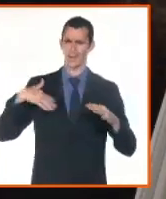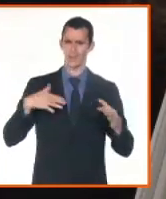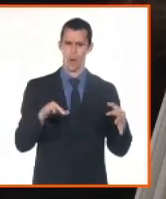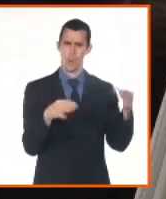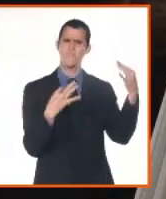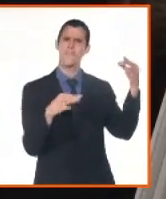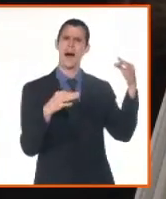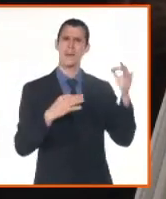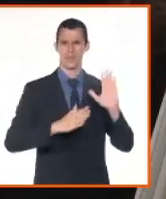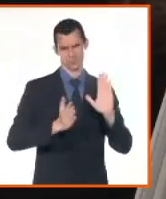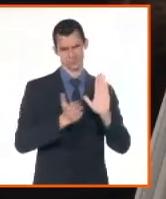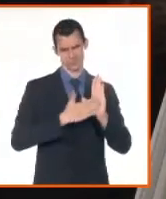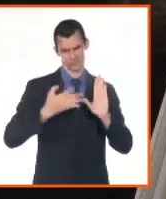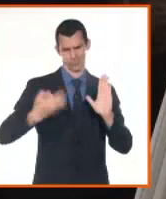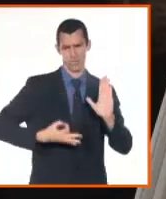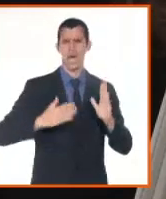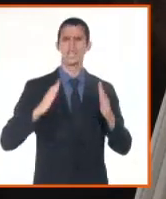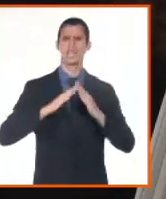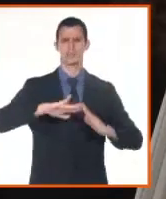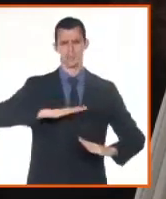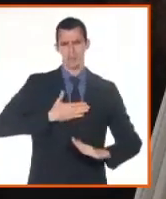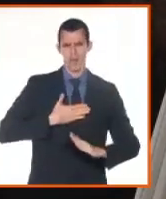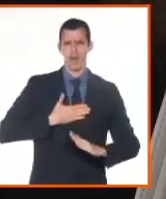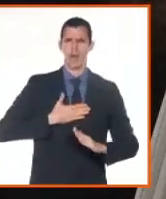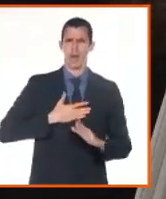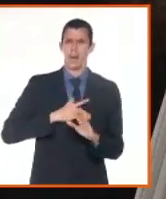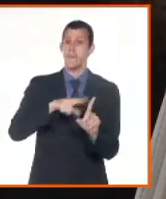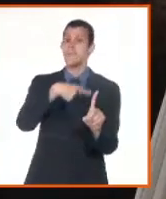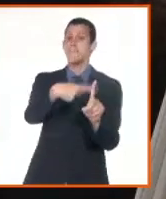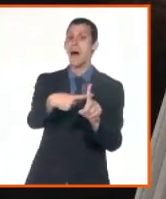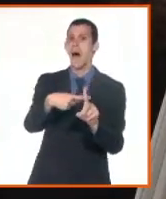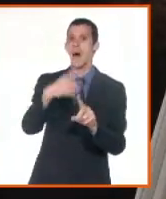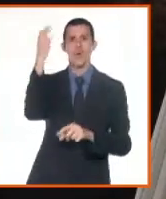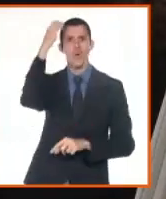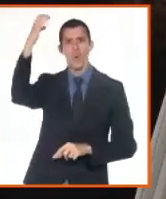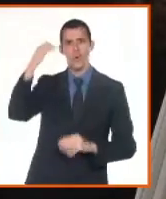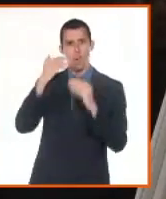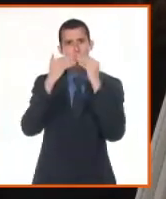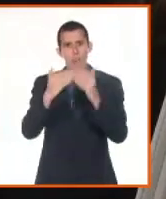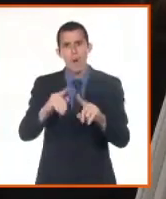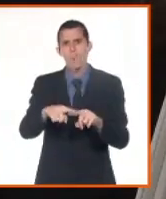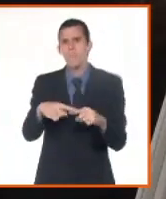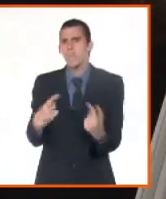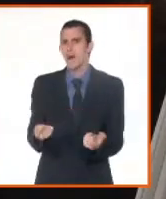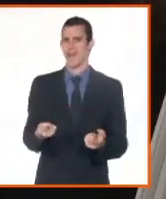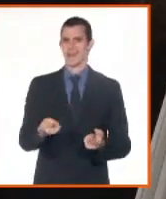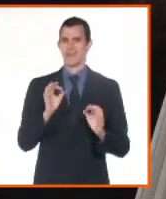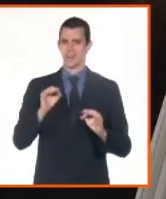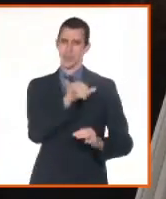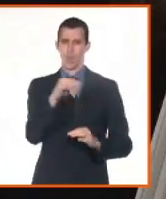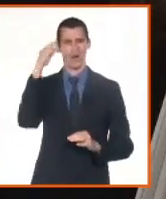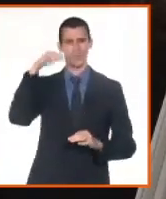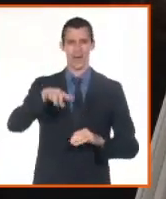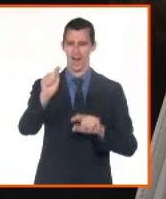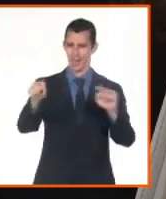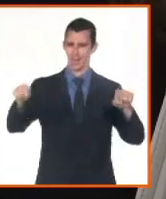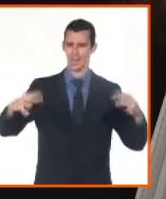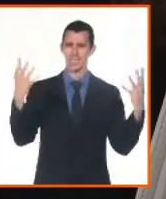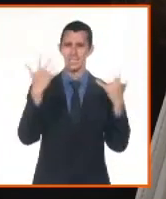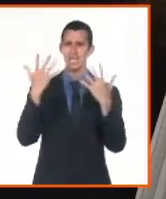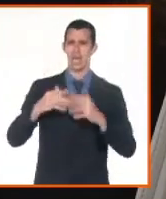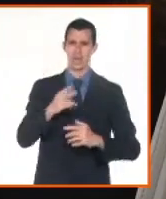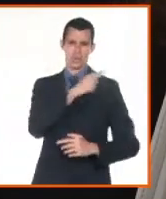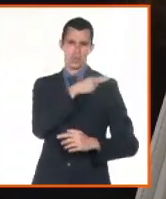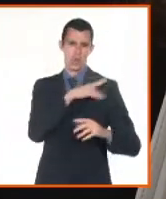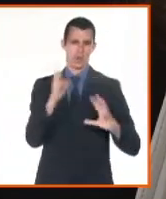eso quede claramente registrado. Pero hablando de registros y de propiedades, la aparición de nuevos actores